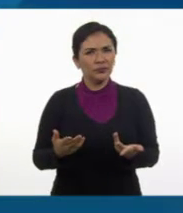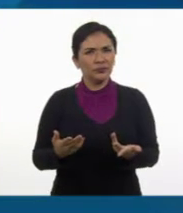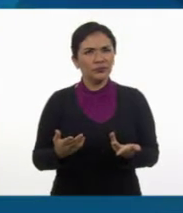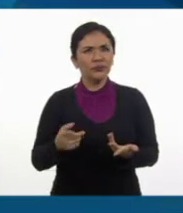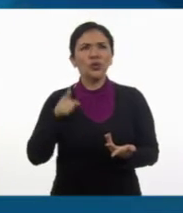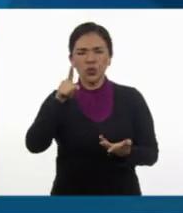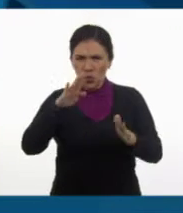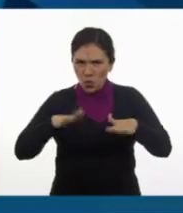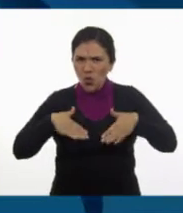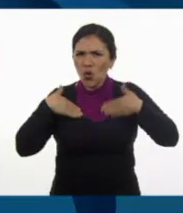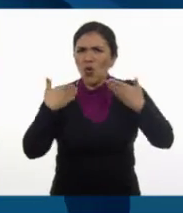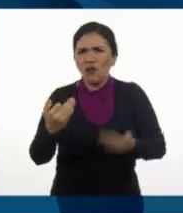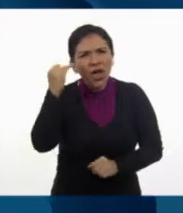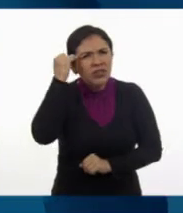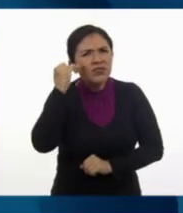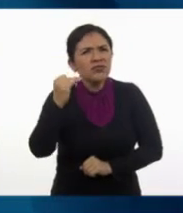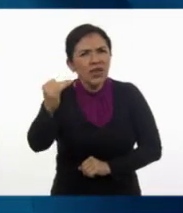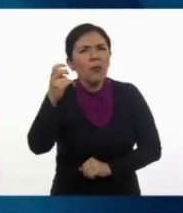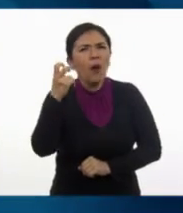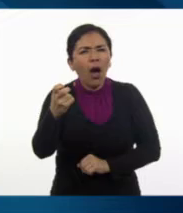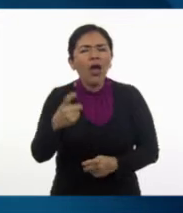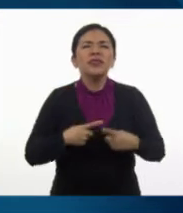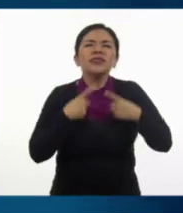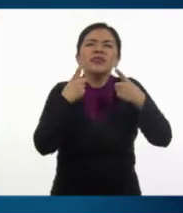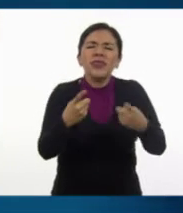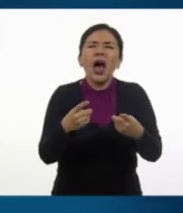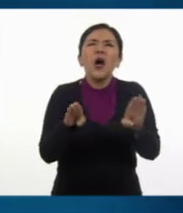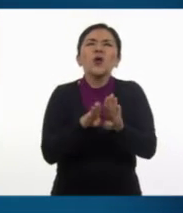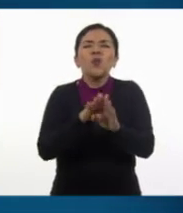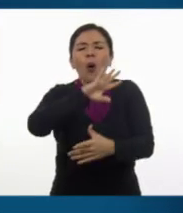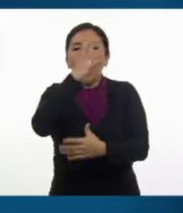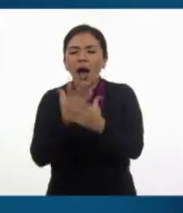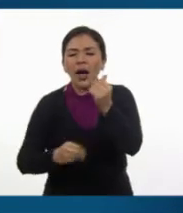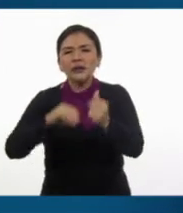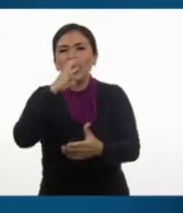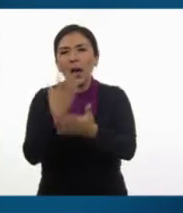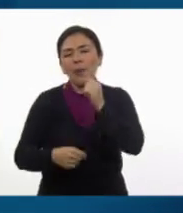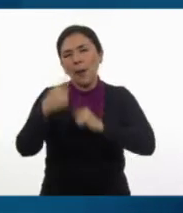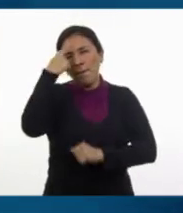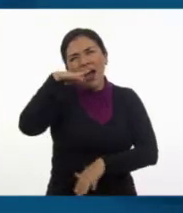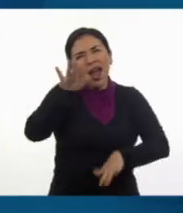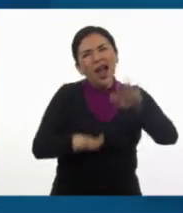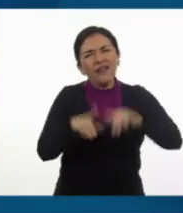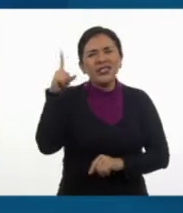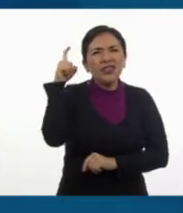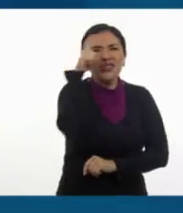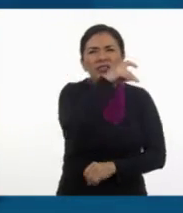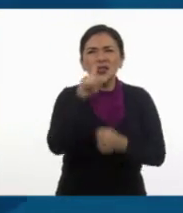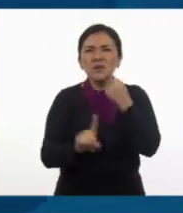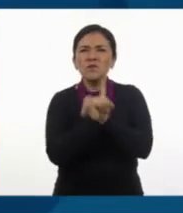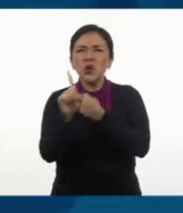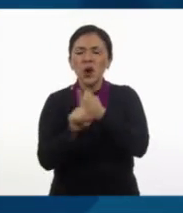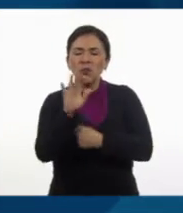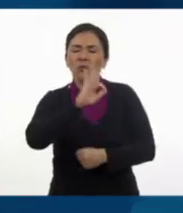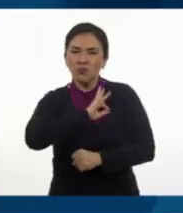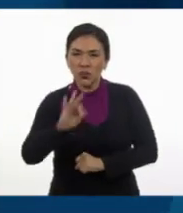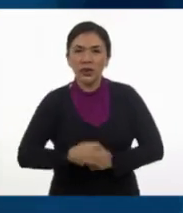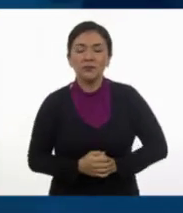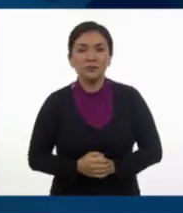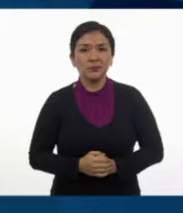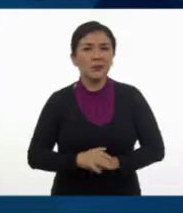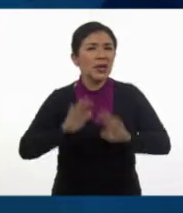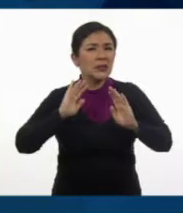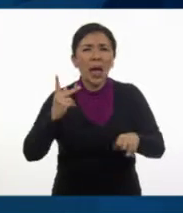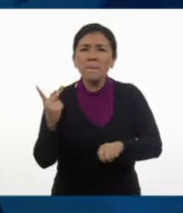en el tiempo, que suele dar dulces salidas a muchas amargas dificultades. Lo